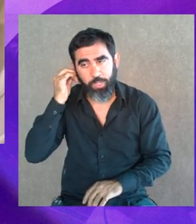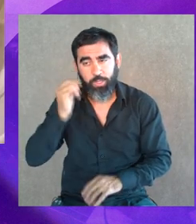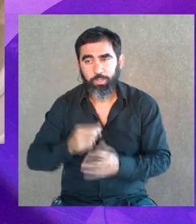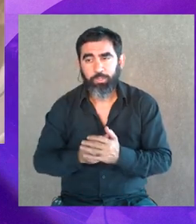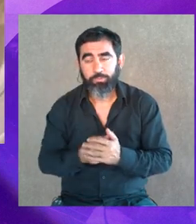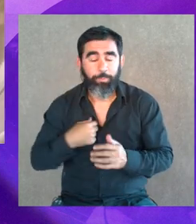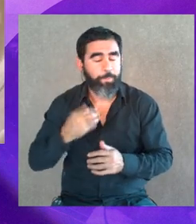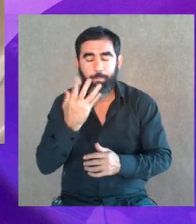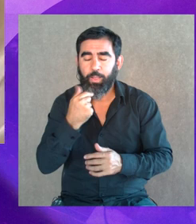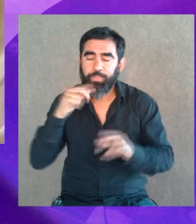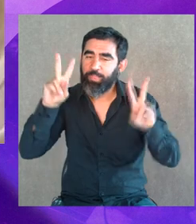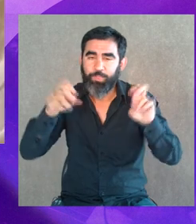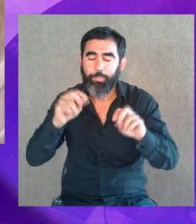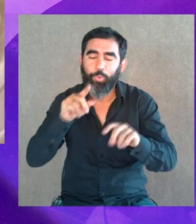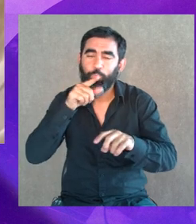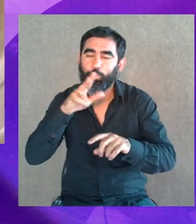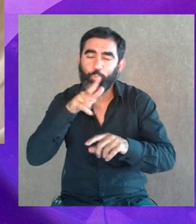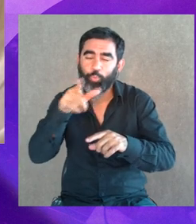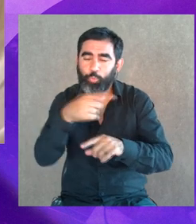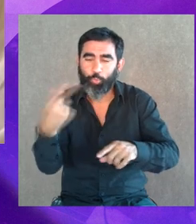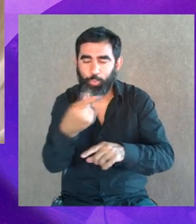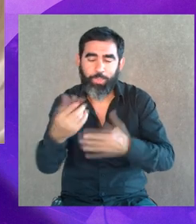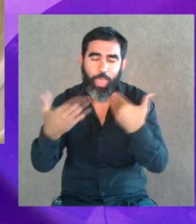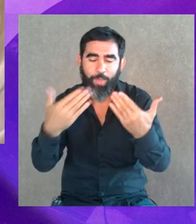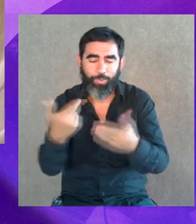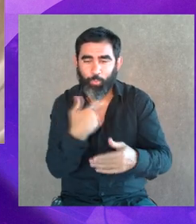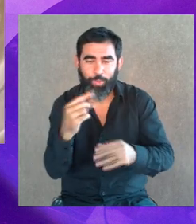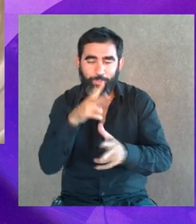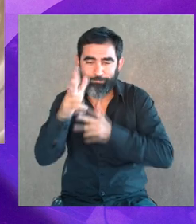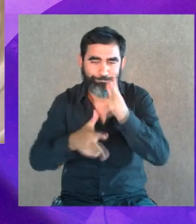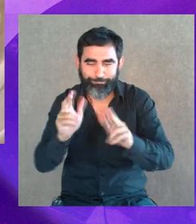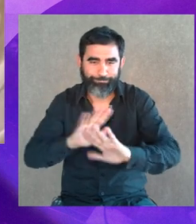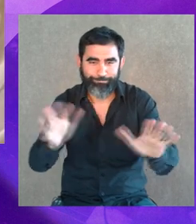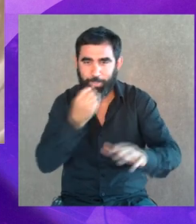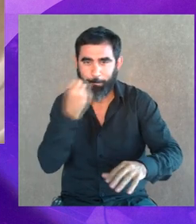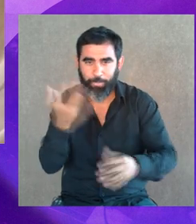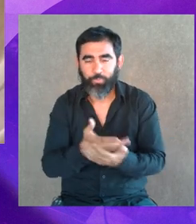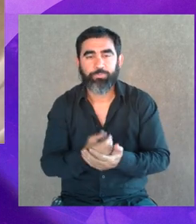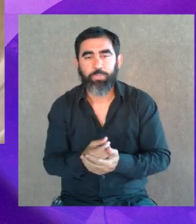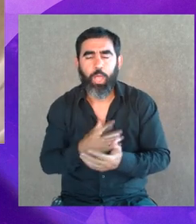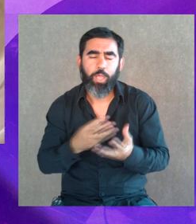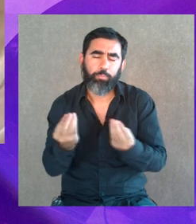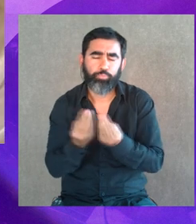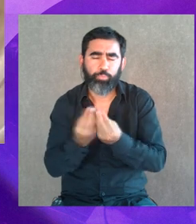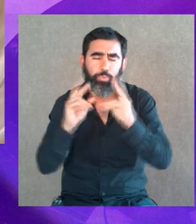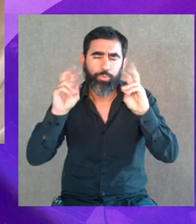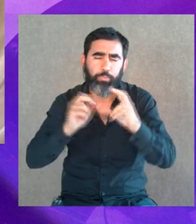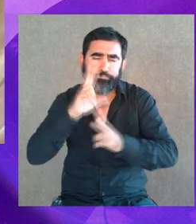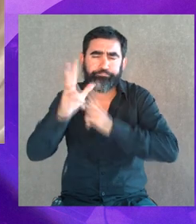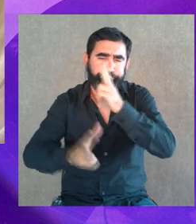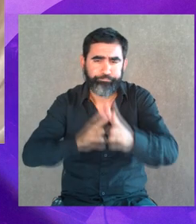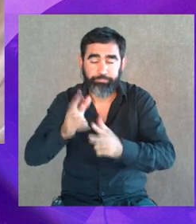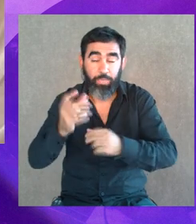entusiasmada con este tema tan importante para desarrollar. ¿Qué decías, perdón María? No, hay mucho para hablar.